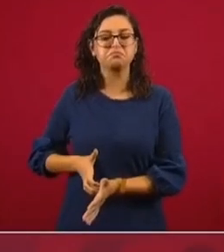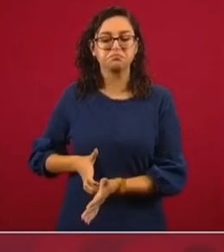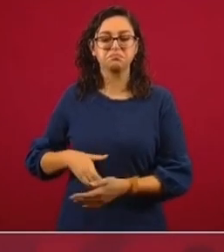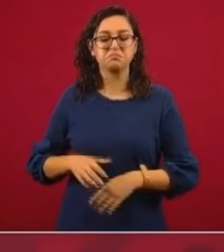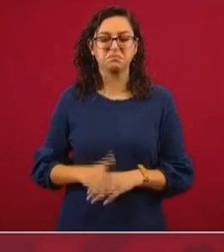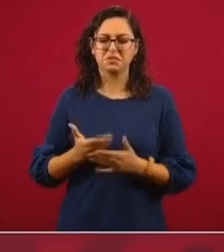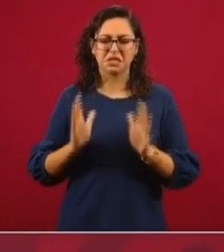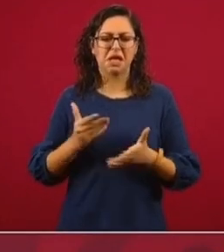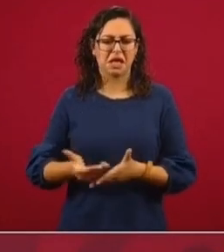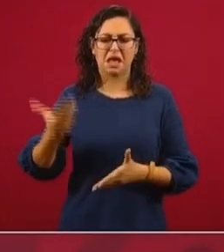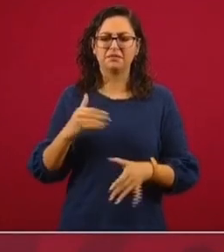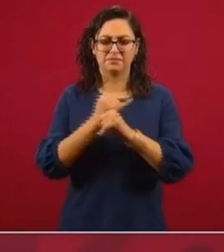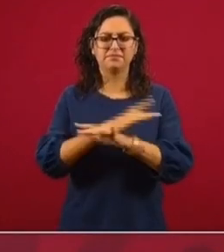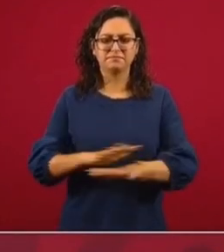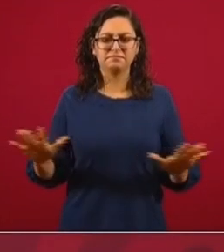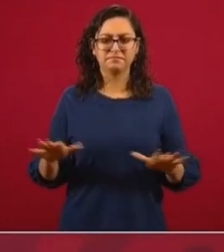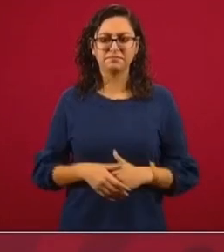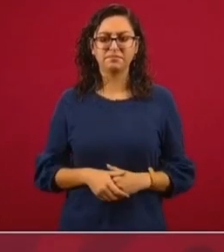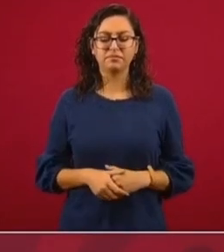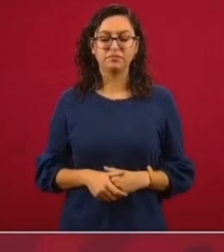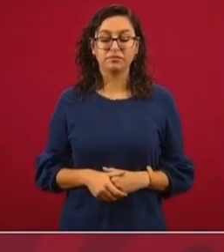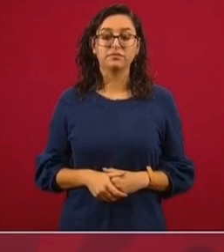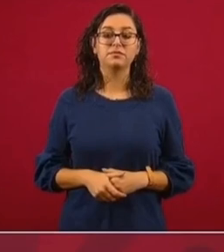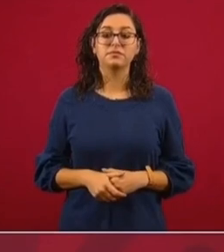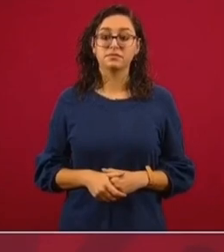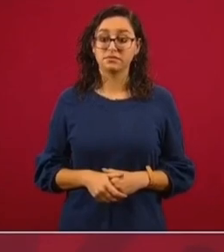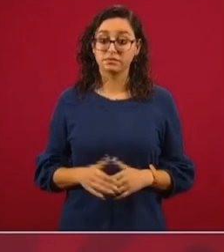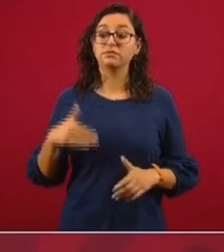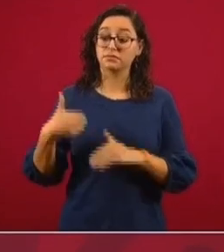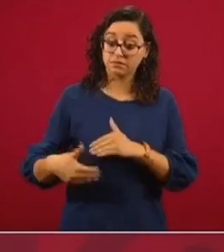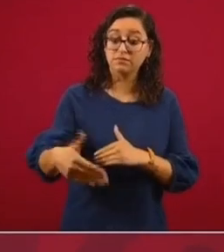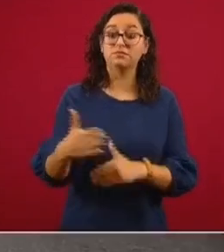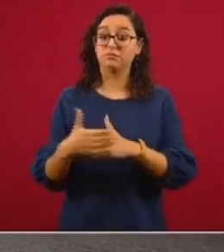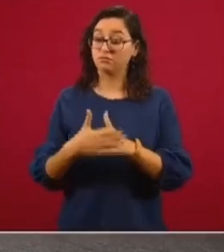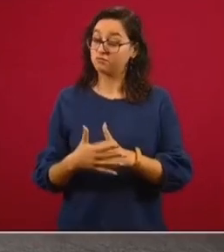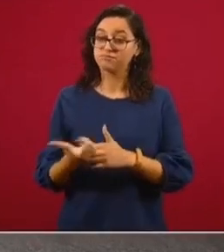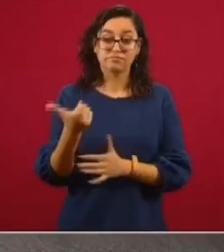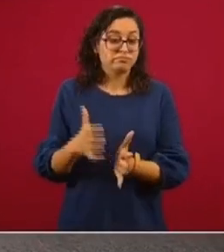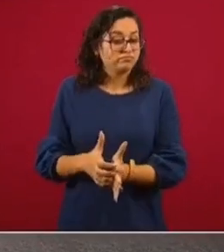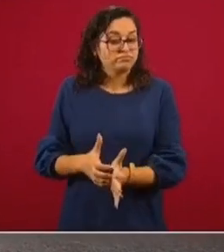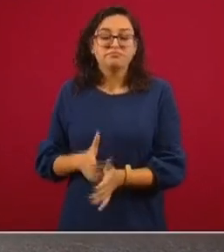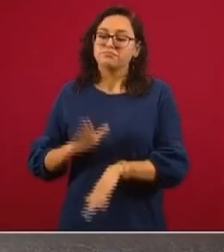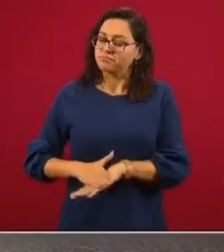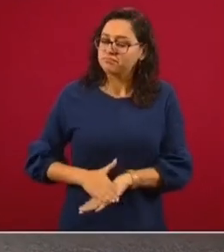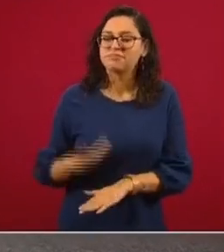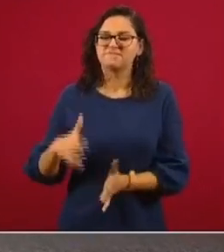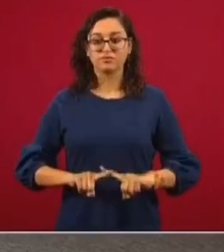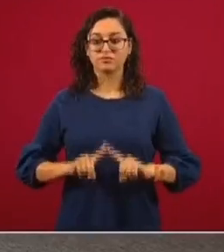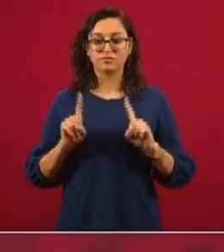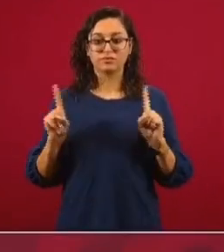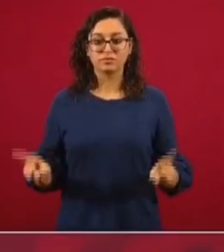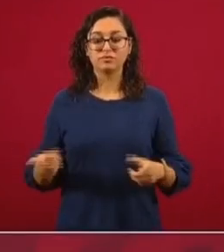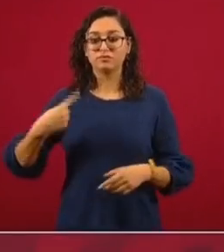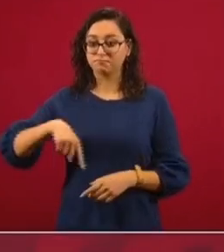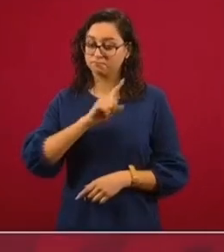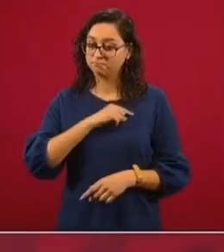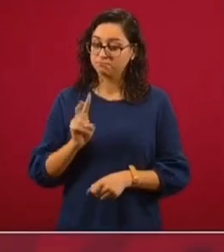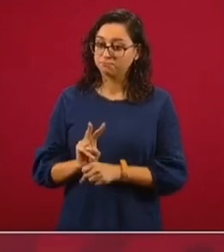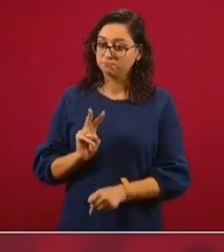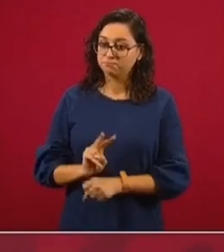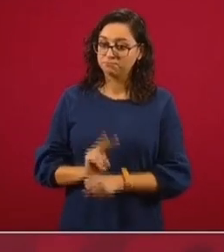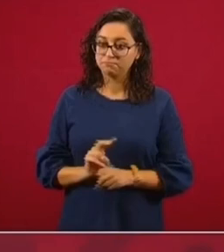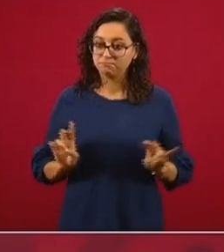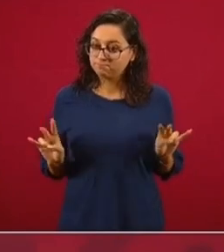Lo informé hace unos días y vamos a ahorrar muchísimo más, vamos a seguir ahorrando. Vamos a estar pendientes,